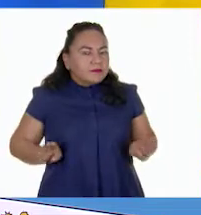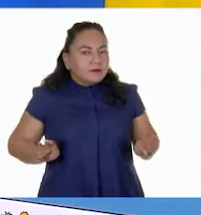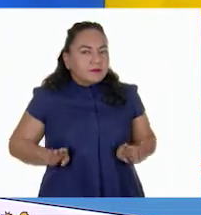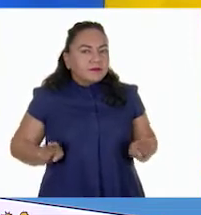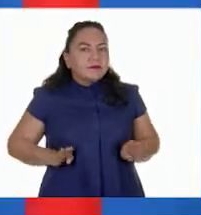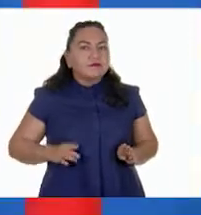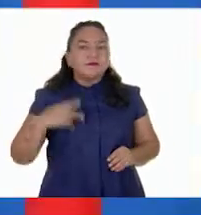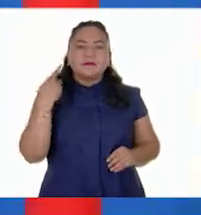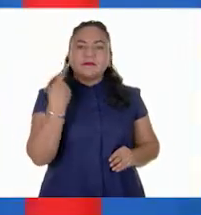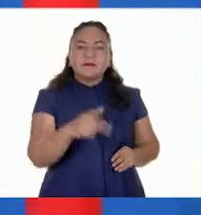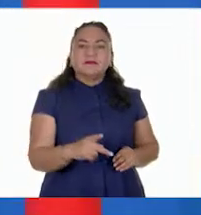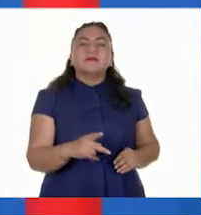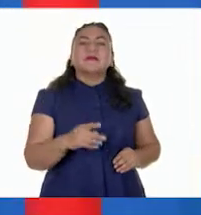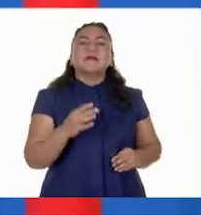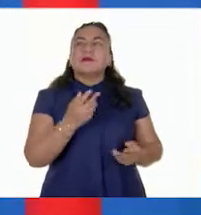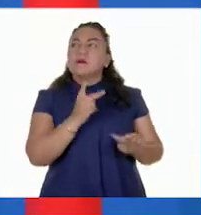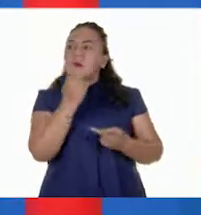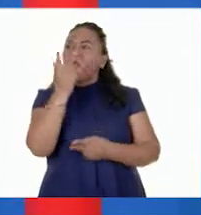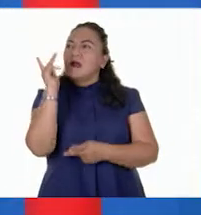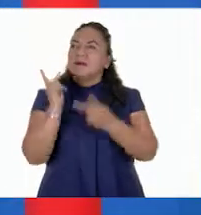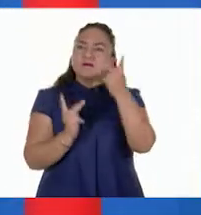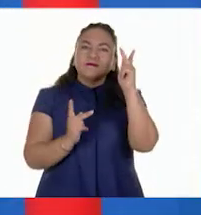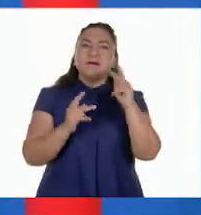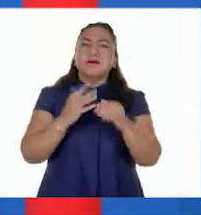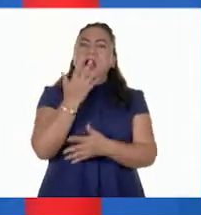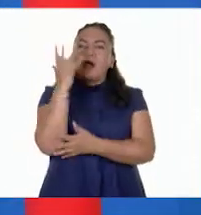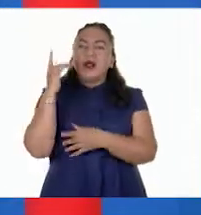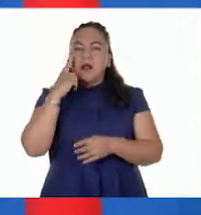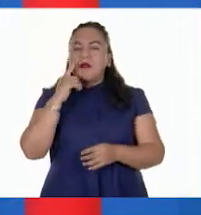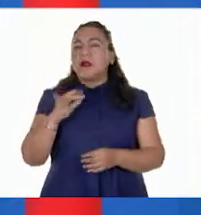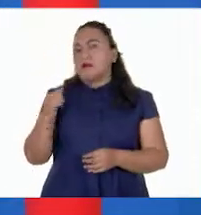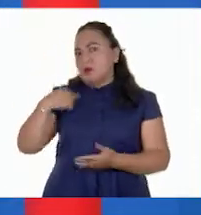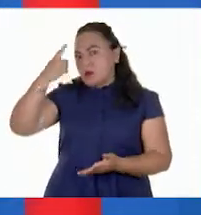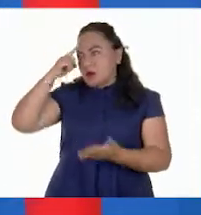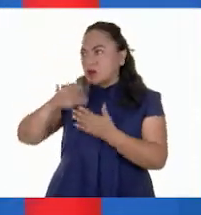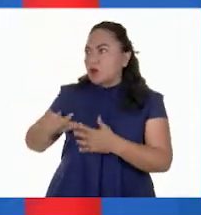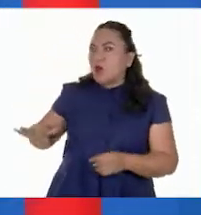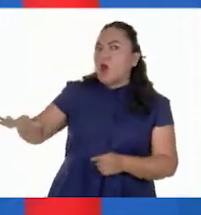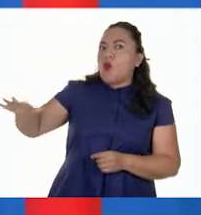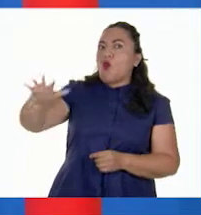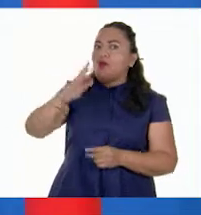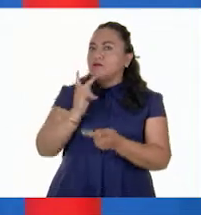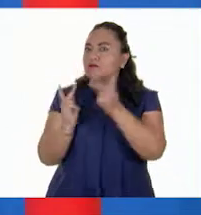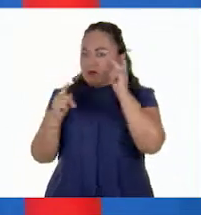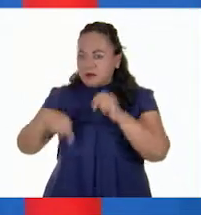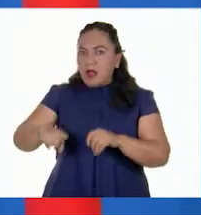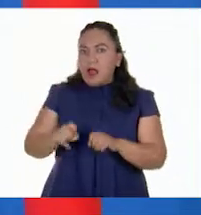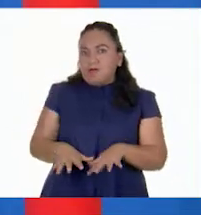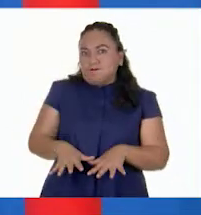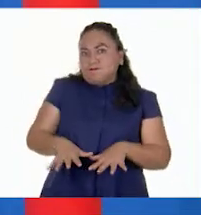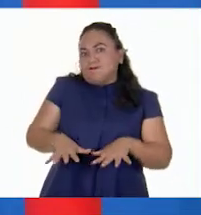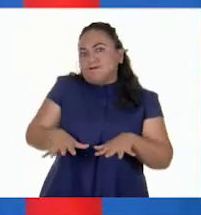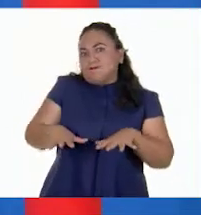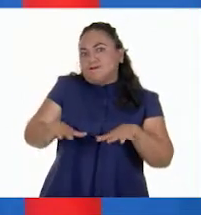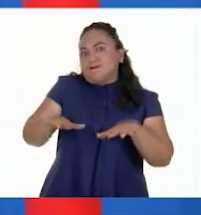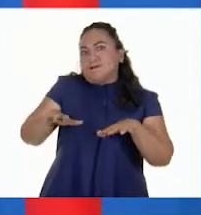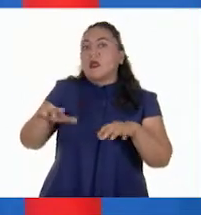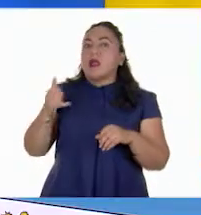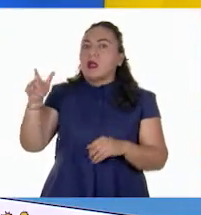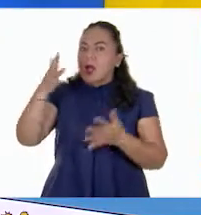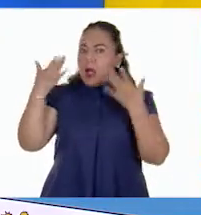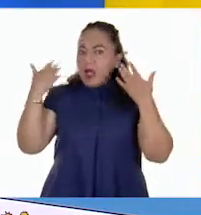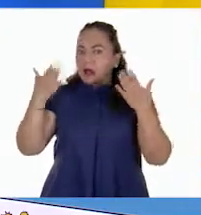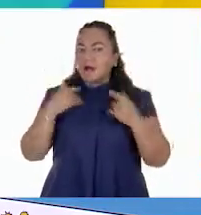la vegetación? Supongo que deben ser lugares que tengan mucha vegetación, se inunden y, claro, haga mucho calor.